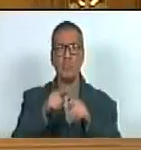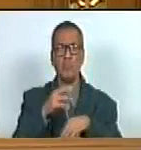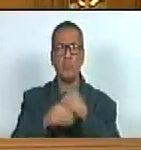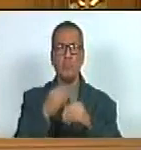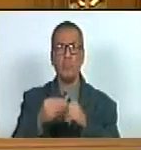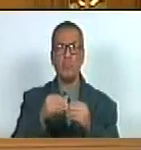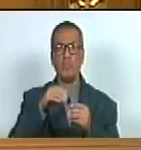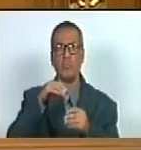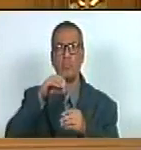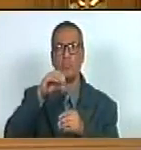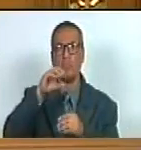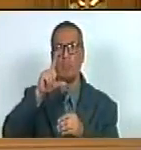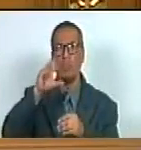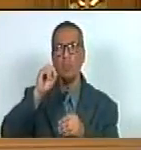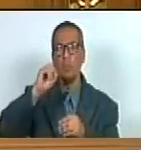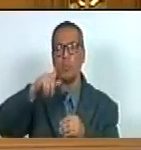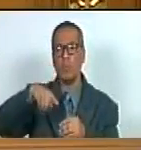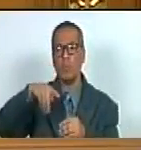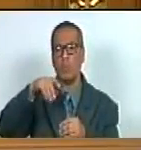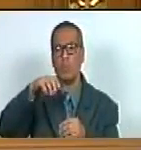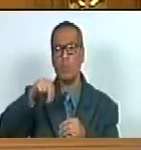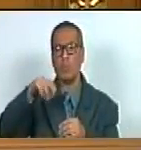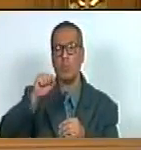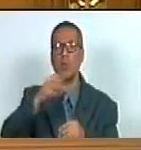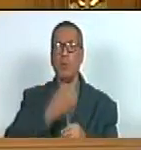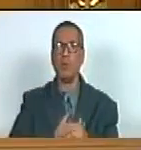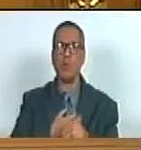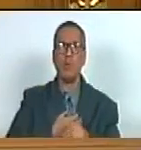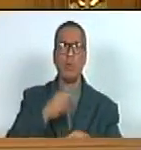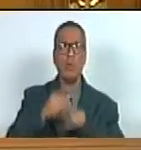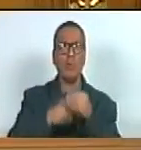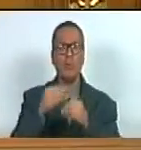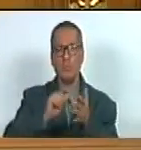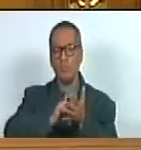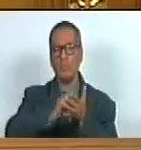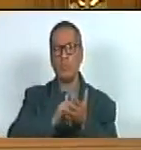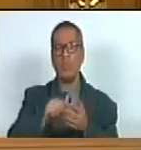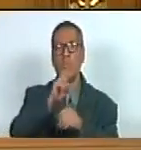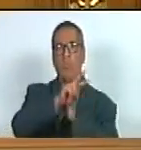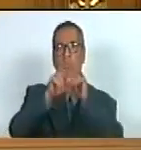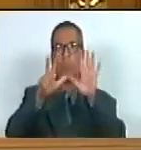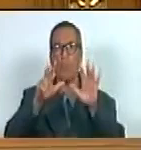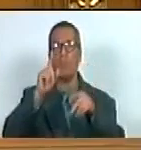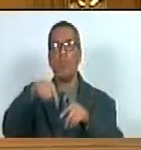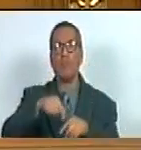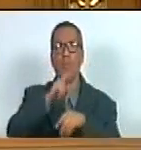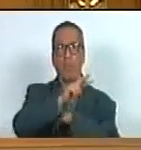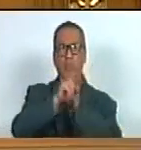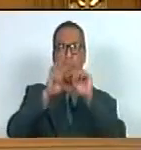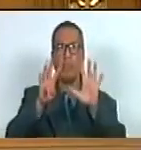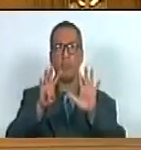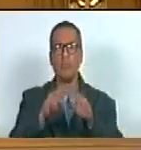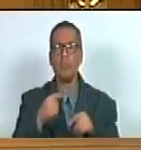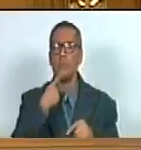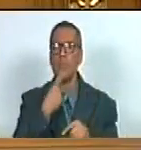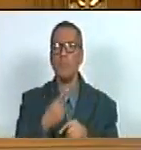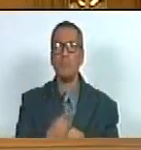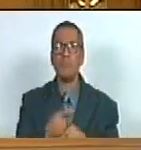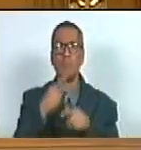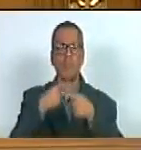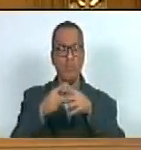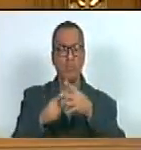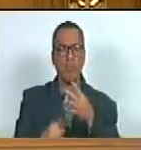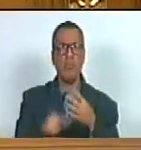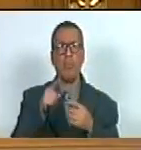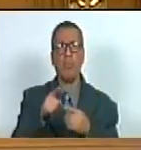es la logna donde este ciudadano alcalde viola los artículos 28 y 29 que hablan entre otras